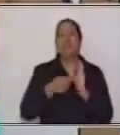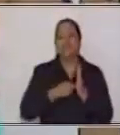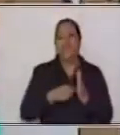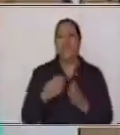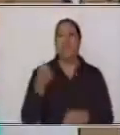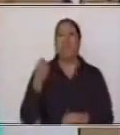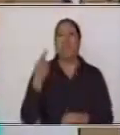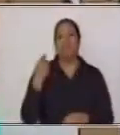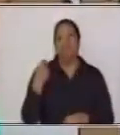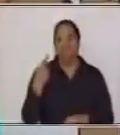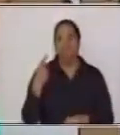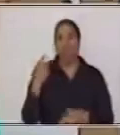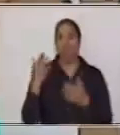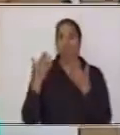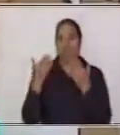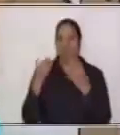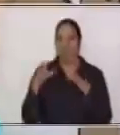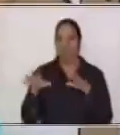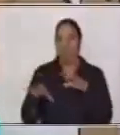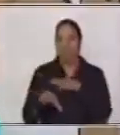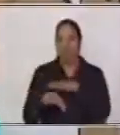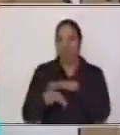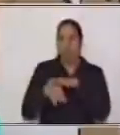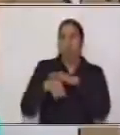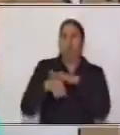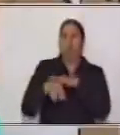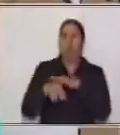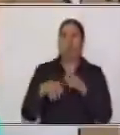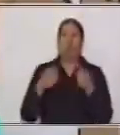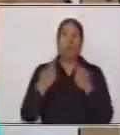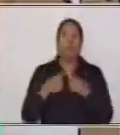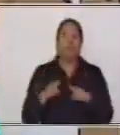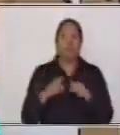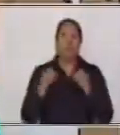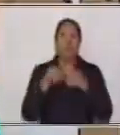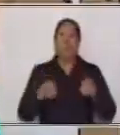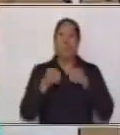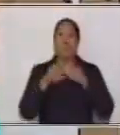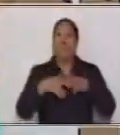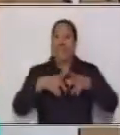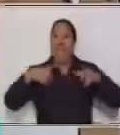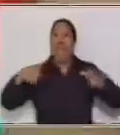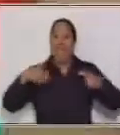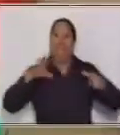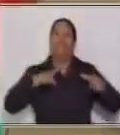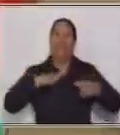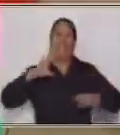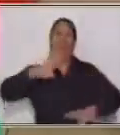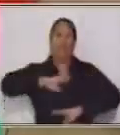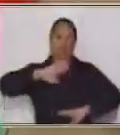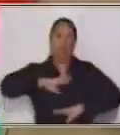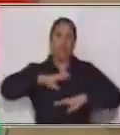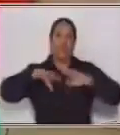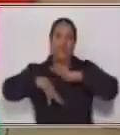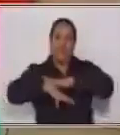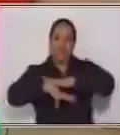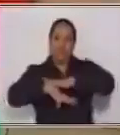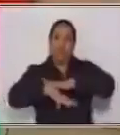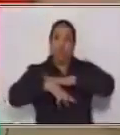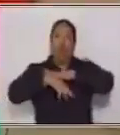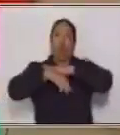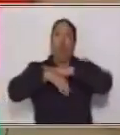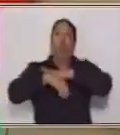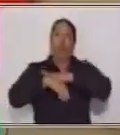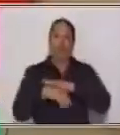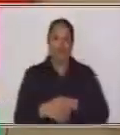faltó alimentación. Y mientras más grande sea, es que recibió suficiente alimentación. Es por